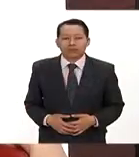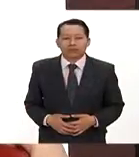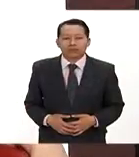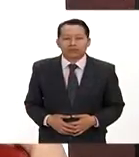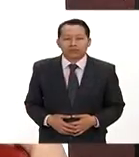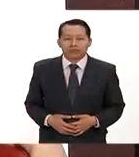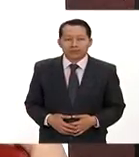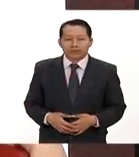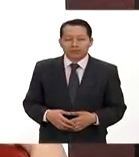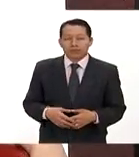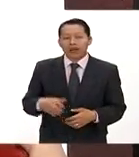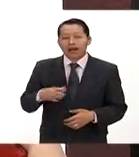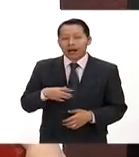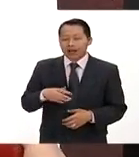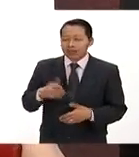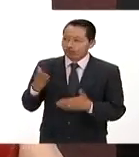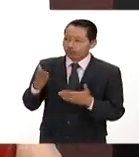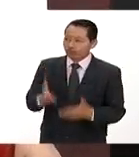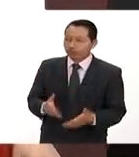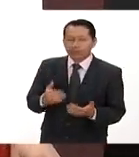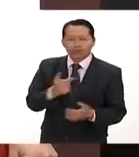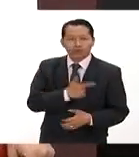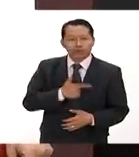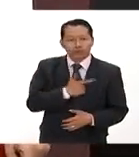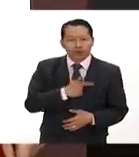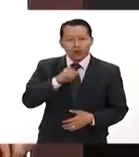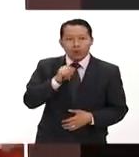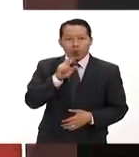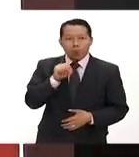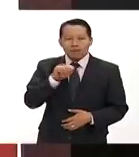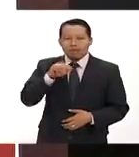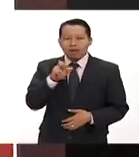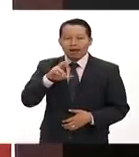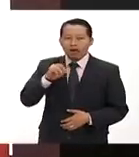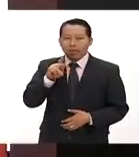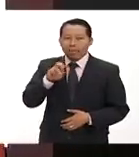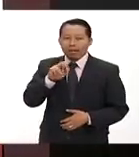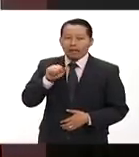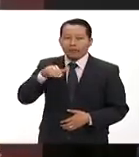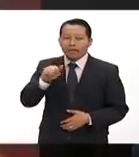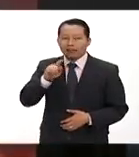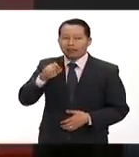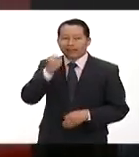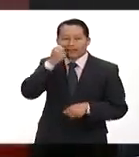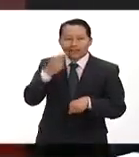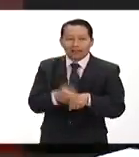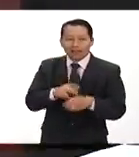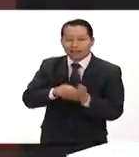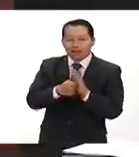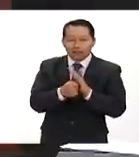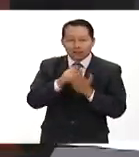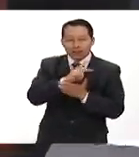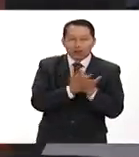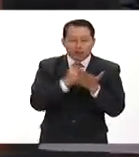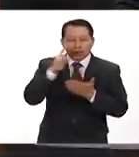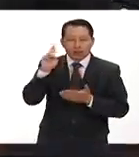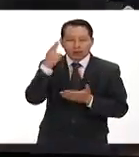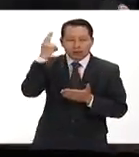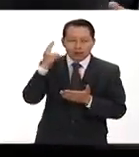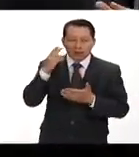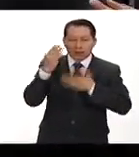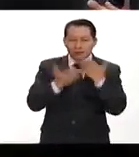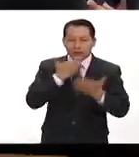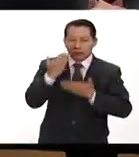Está con nosotros y nos da mucho gusto Juan Mario Pérez Martínez él es secretario técnico del programa universitario de estudios